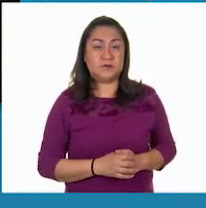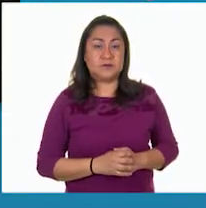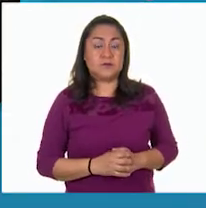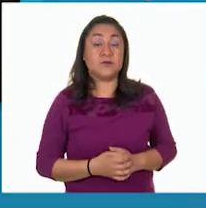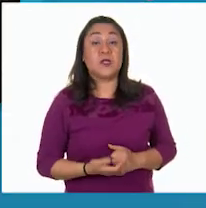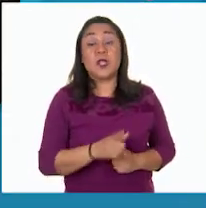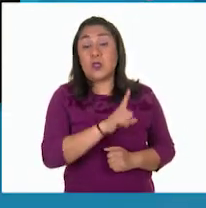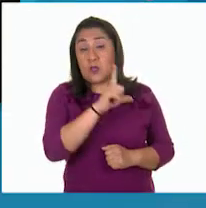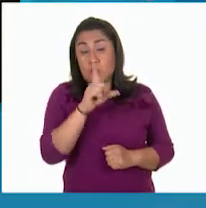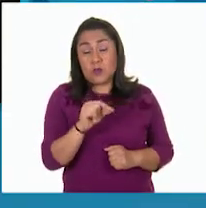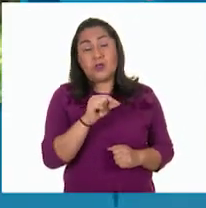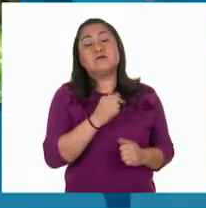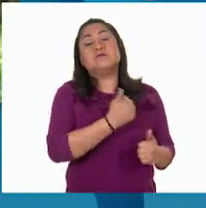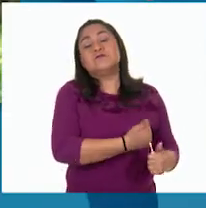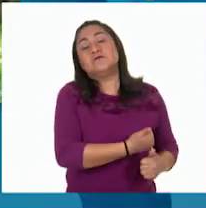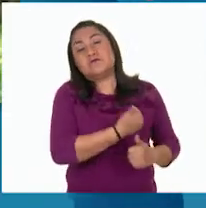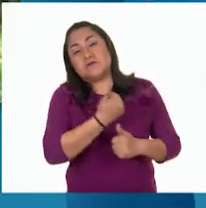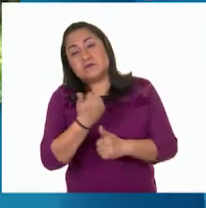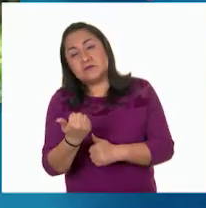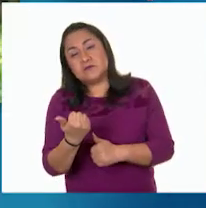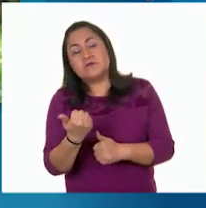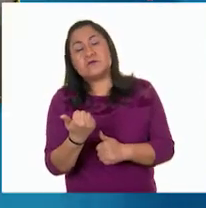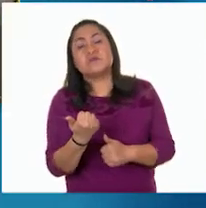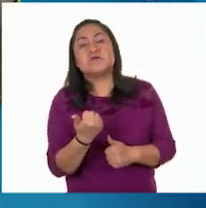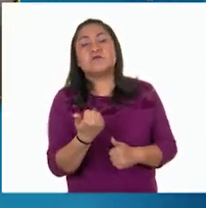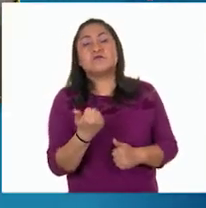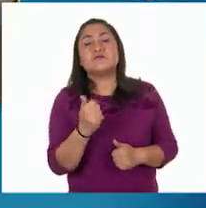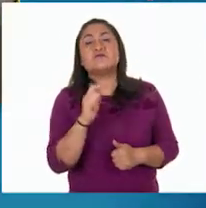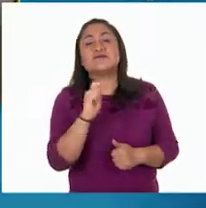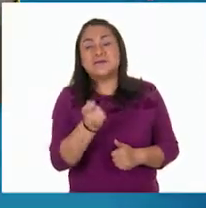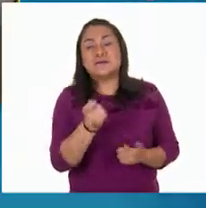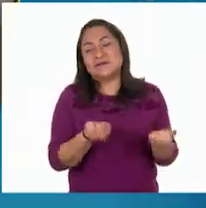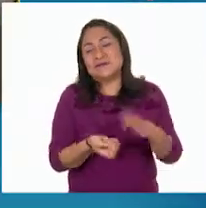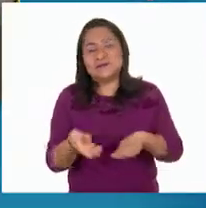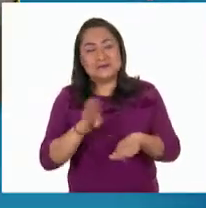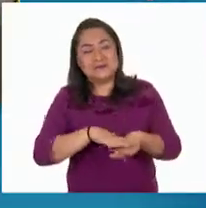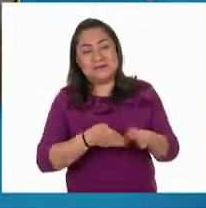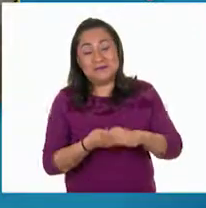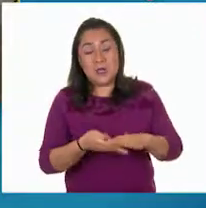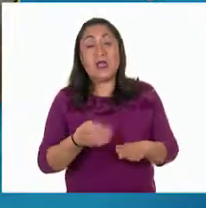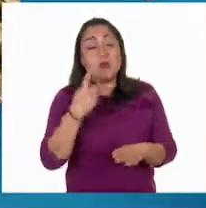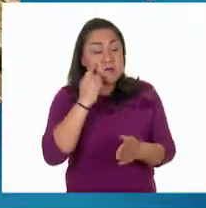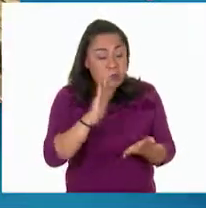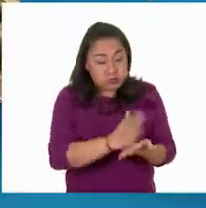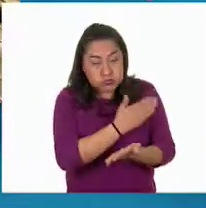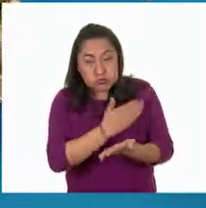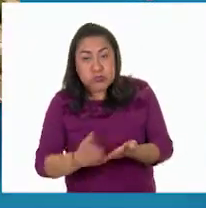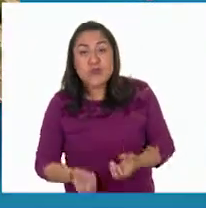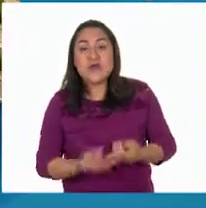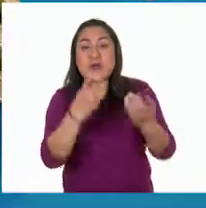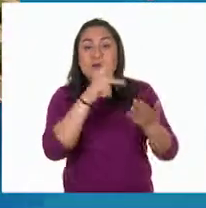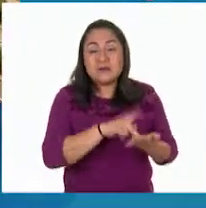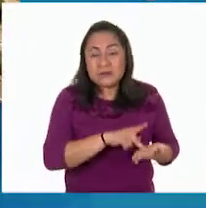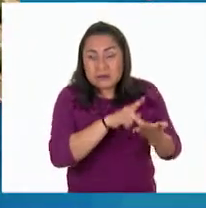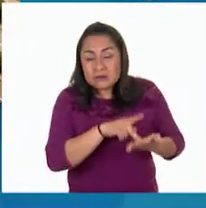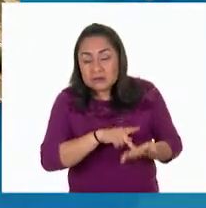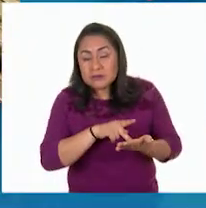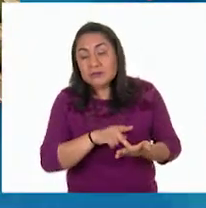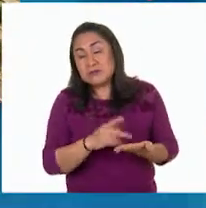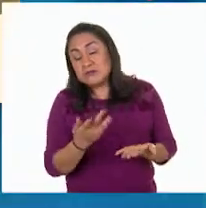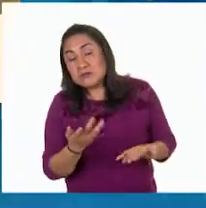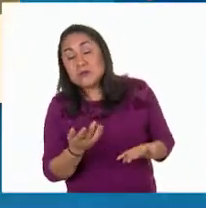Después pasa a la zona que viene siendo la zona de empacado, que ahí es donde se clasifica cada calibre. Dependiendo